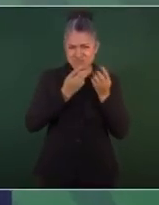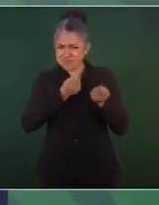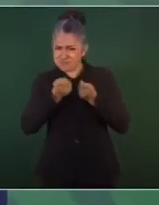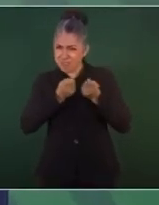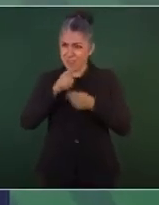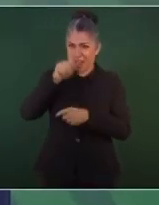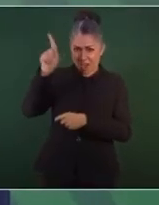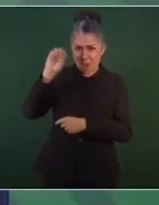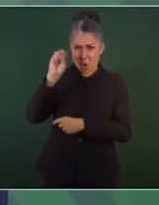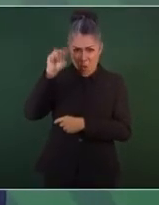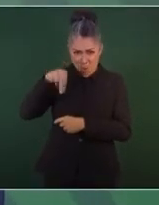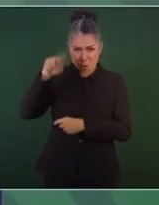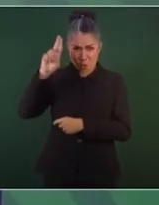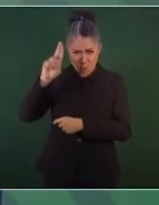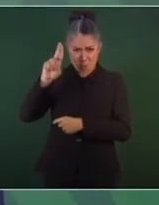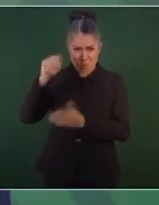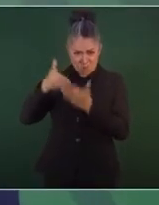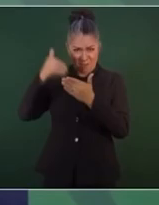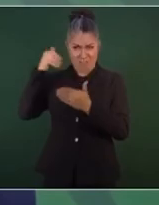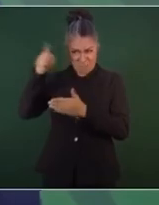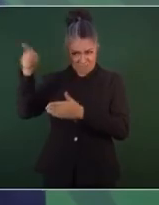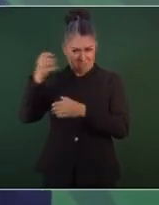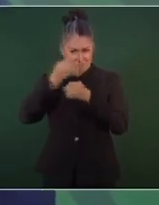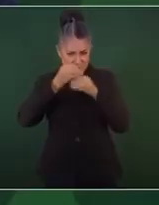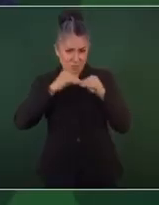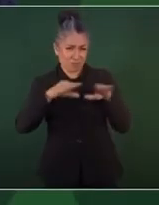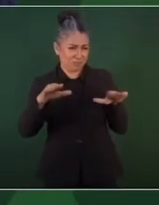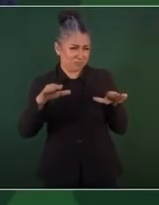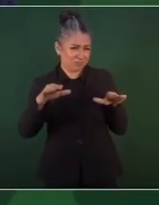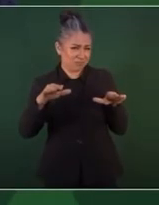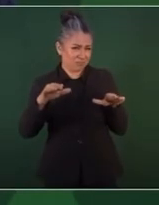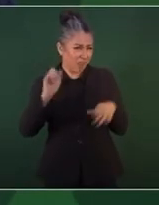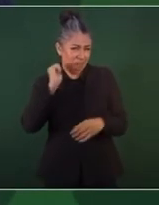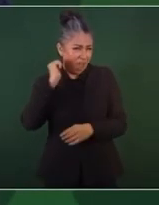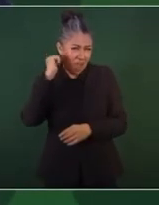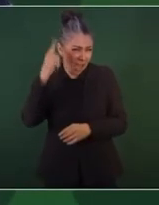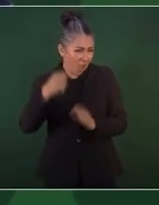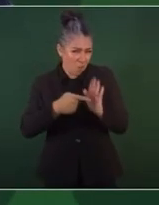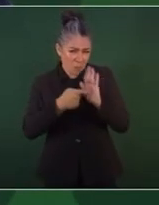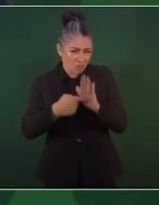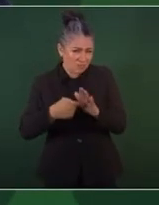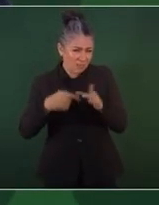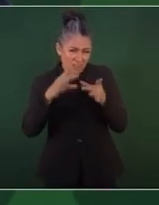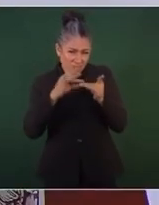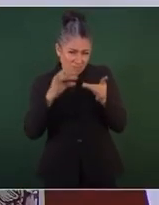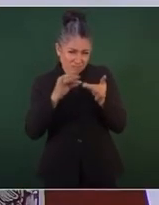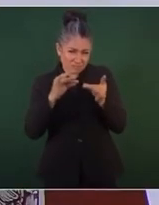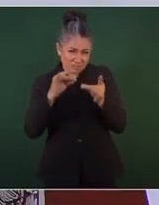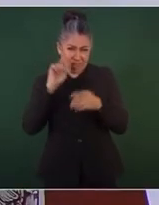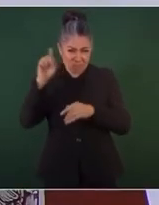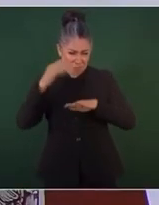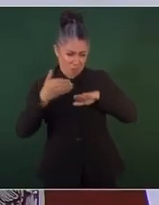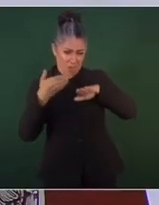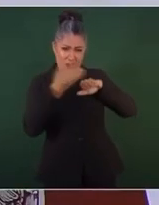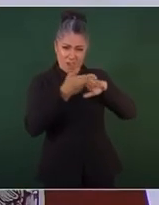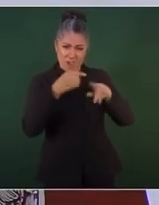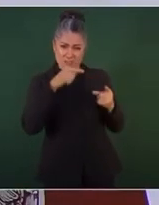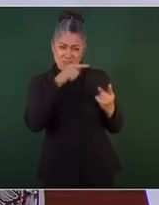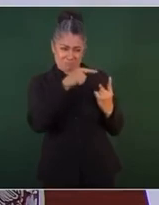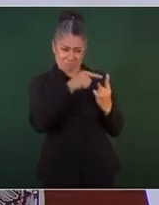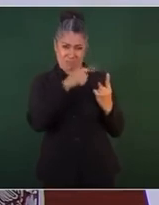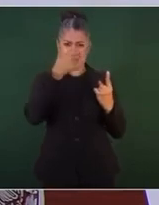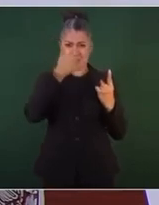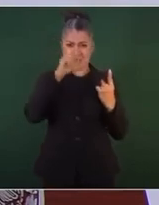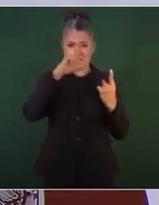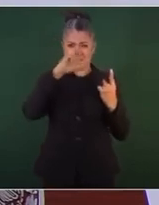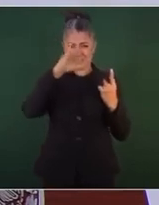la ONU algún pronunciamiento en contra de García Luna y